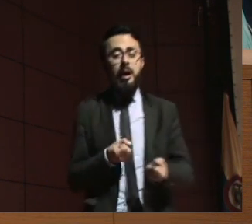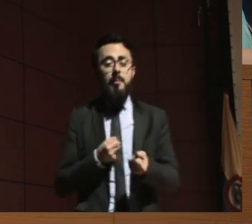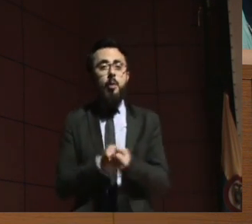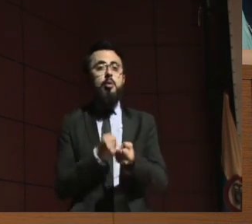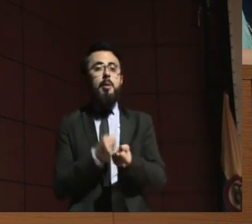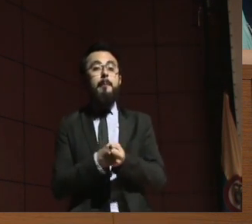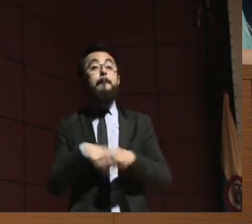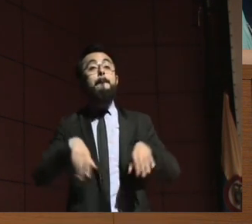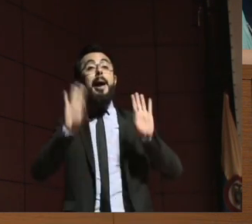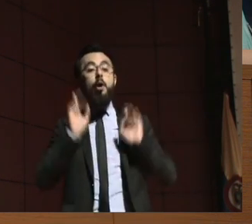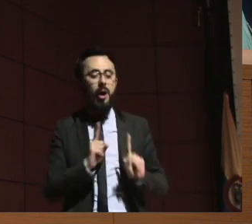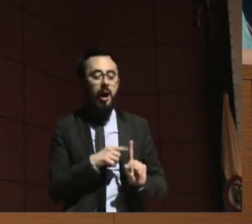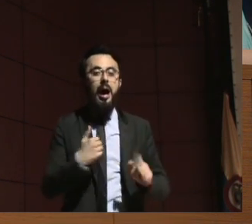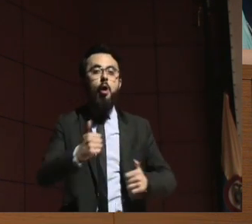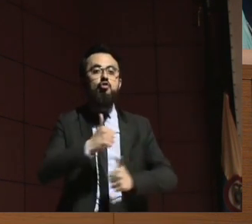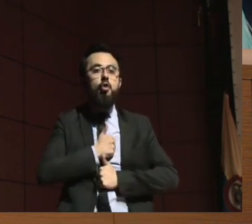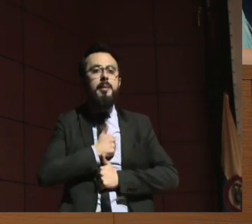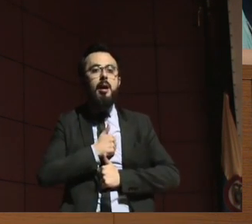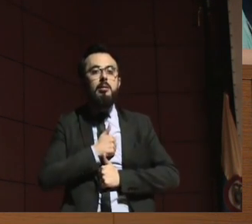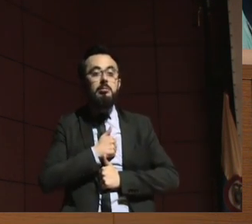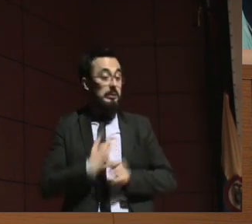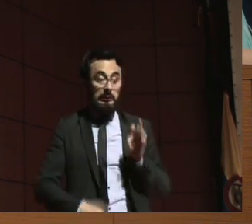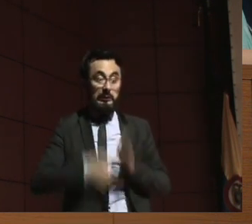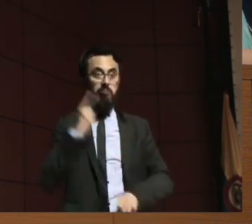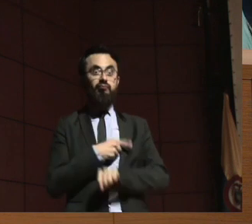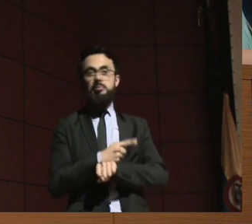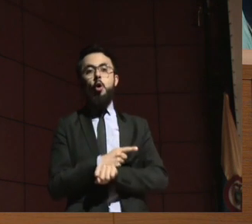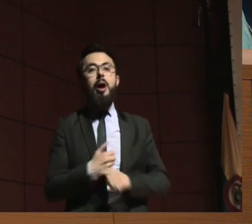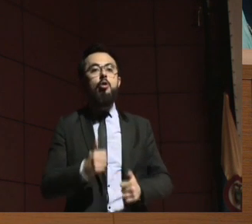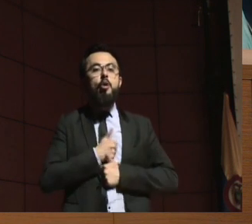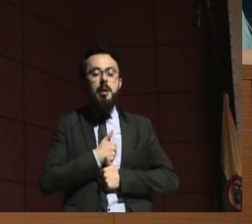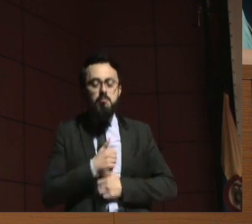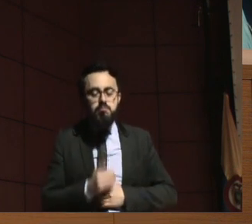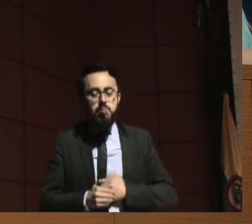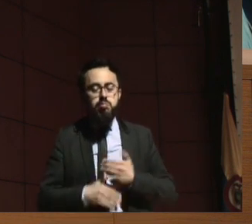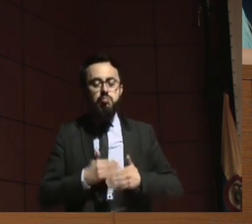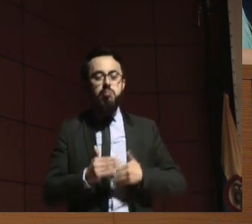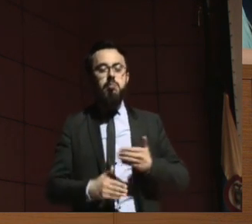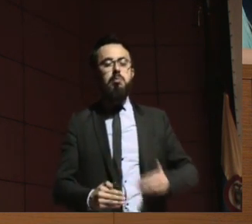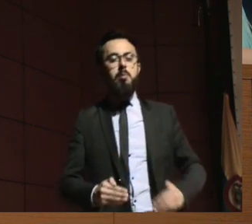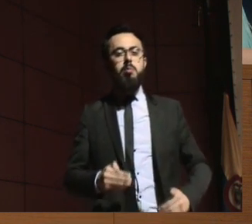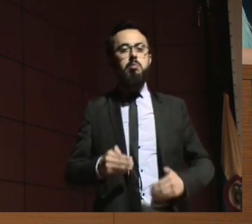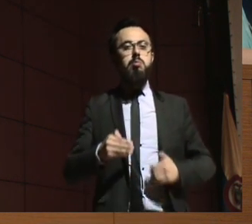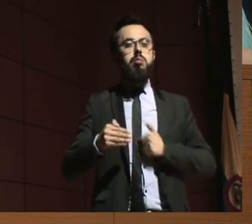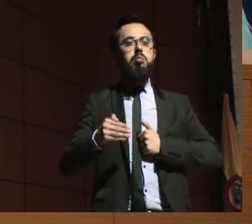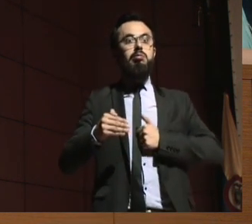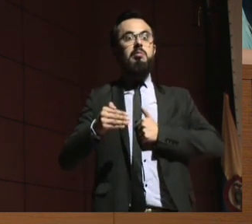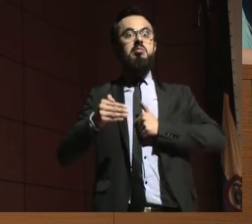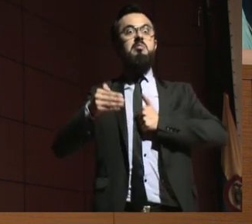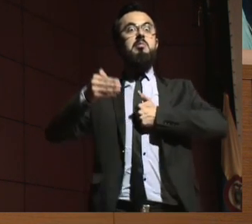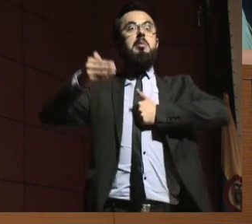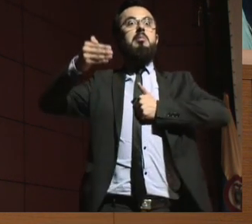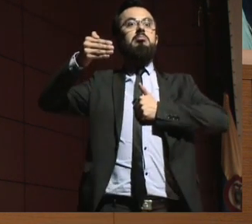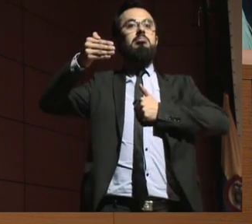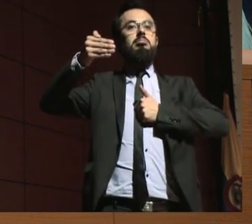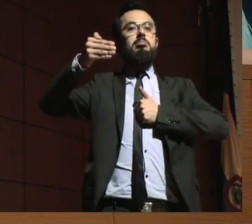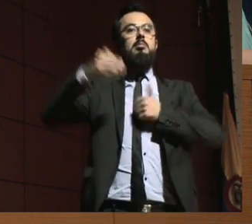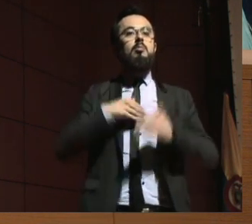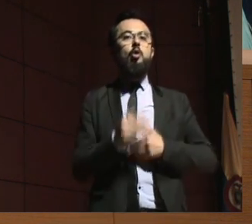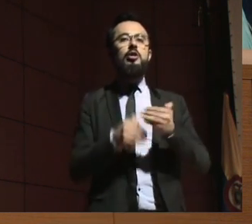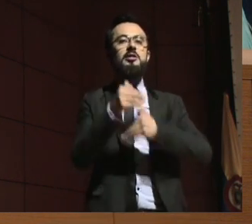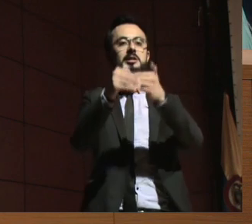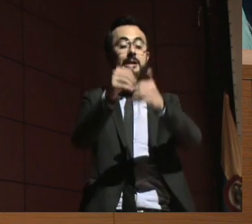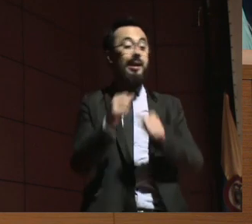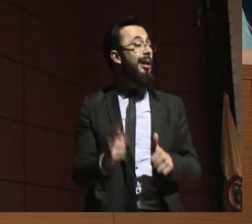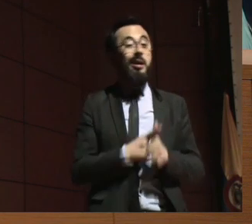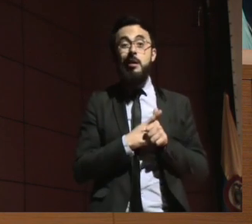principio de autonomía progresiva de los niños hace que sea imprescindible su